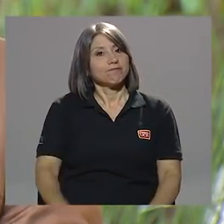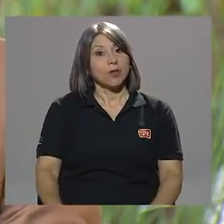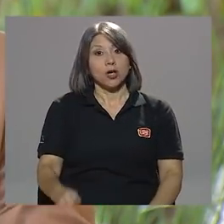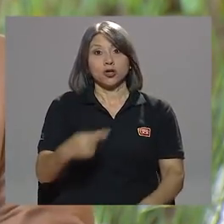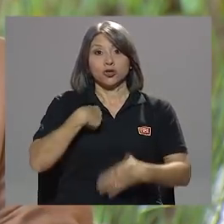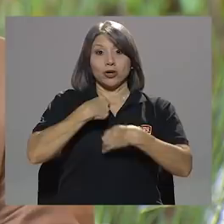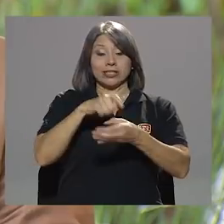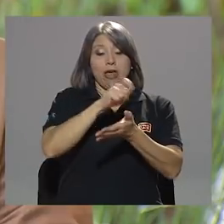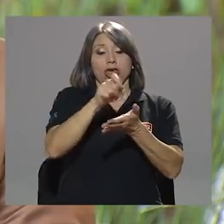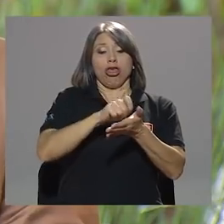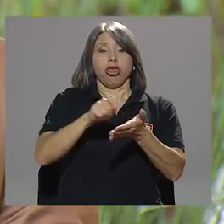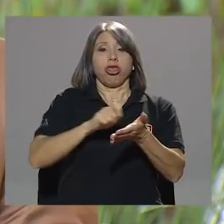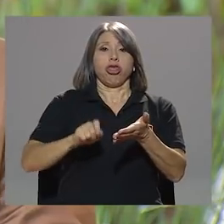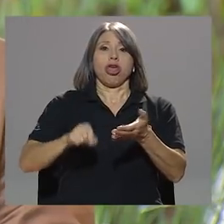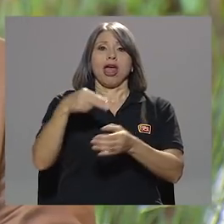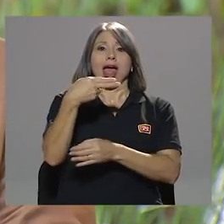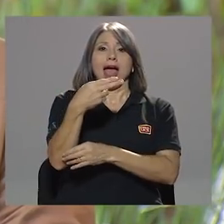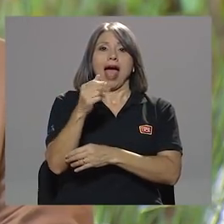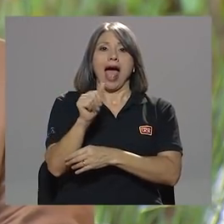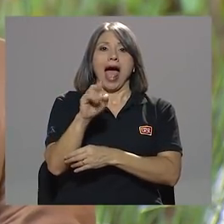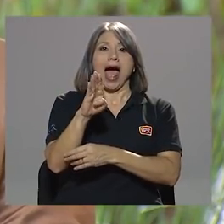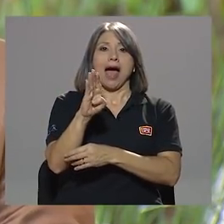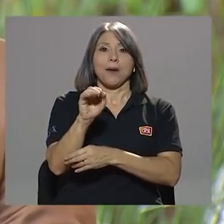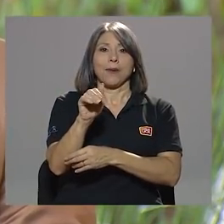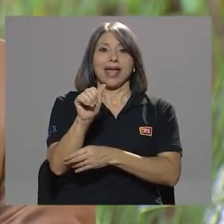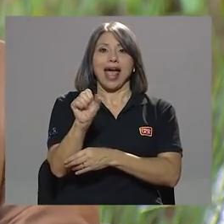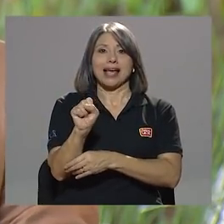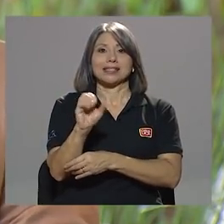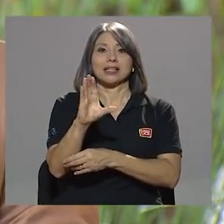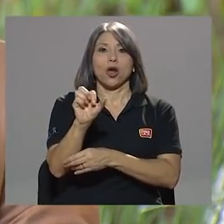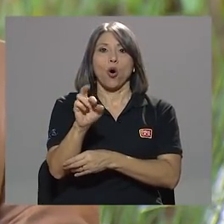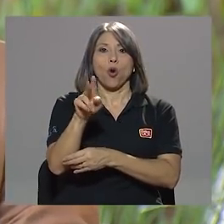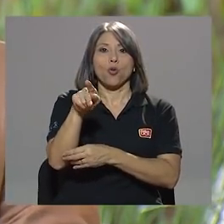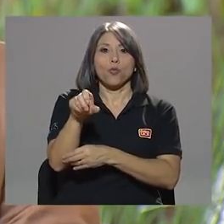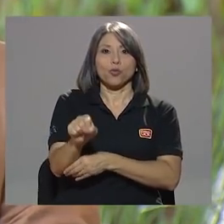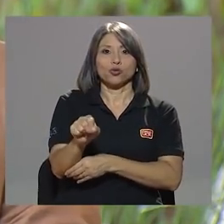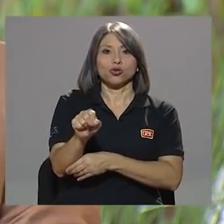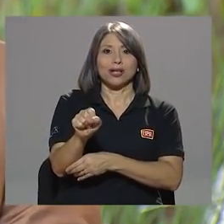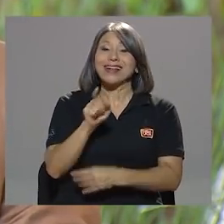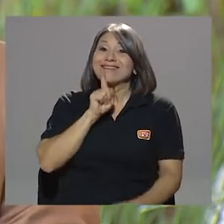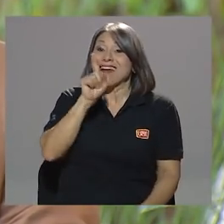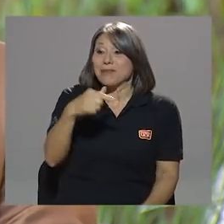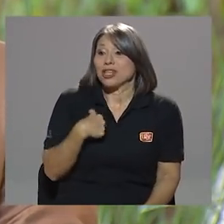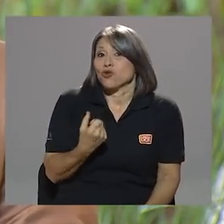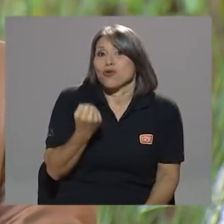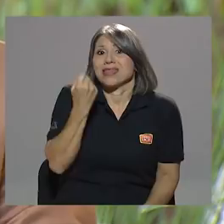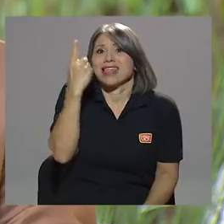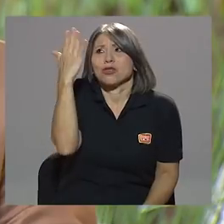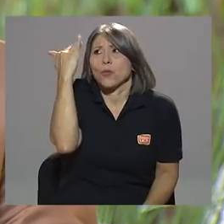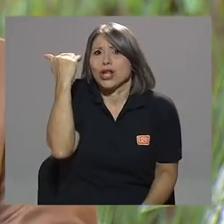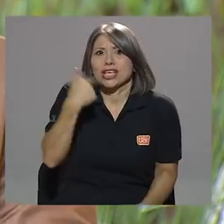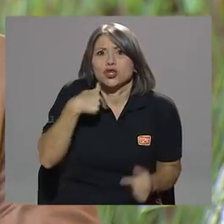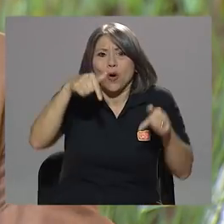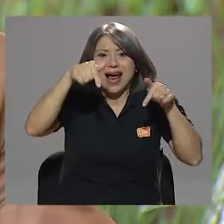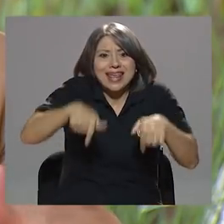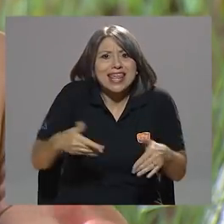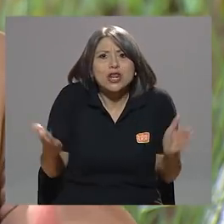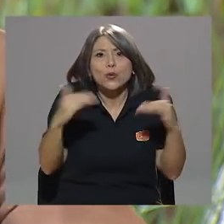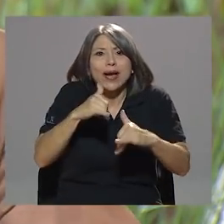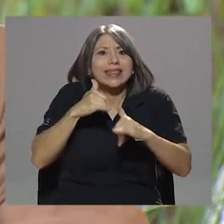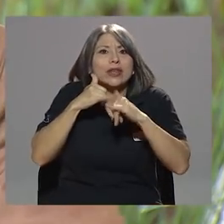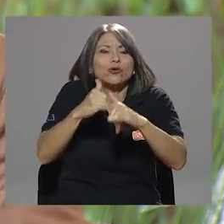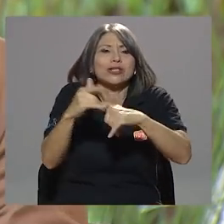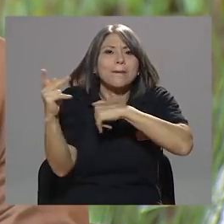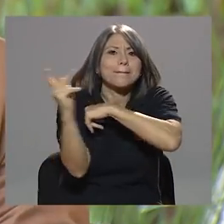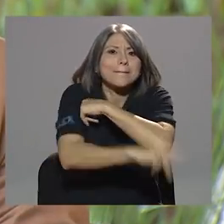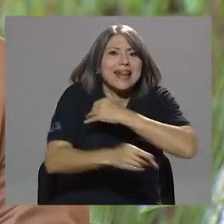Presenté un avias corpus, porque yo realmente no entiendo ni por qué estoy aquí sin una denuncia penal formal, en proceso de